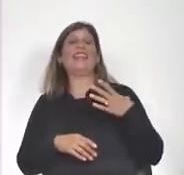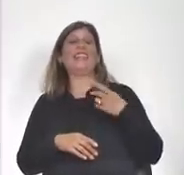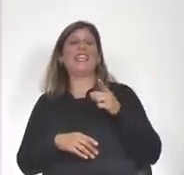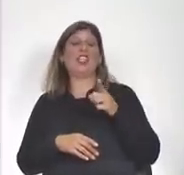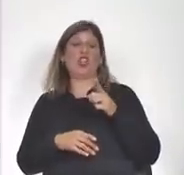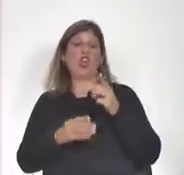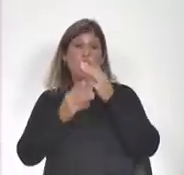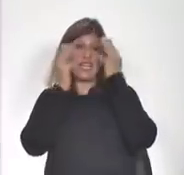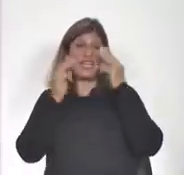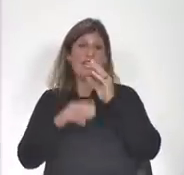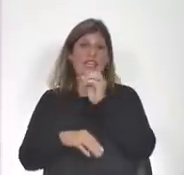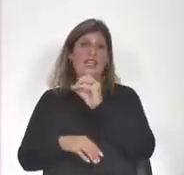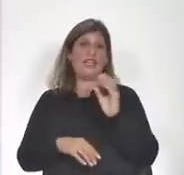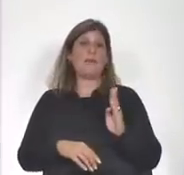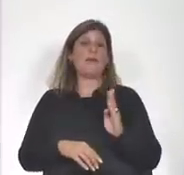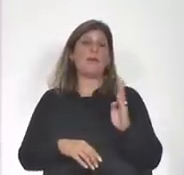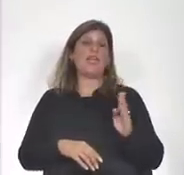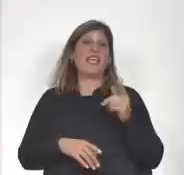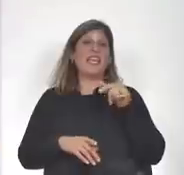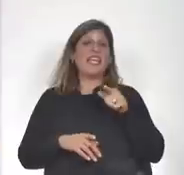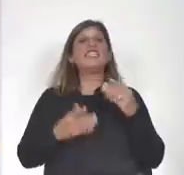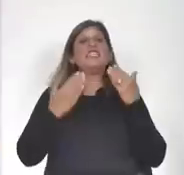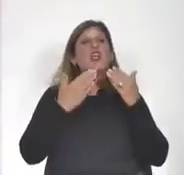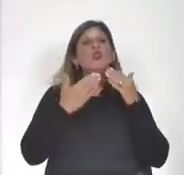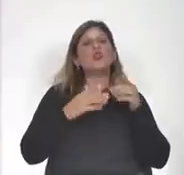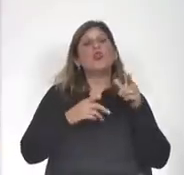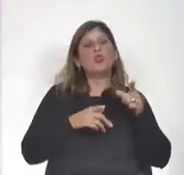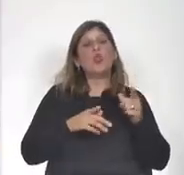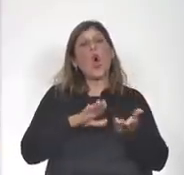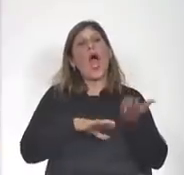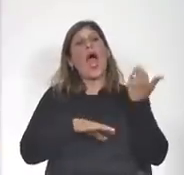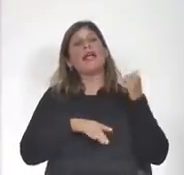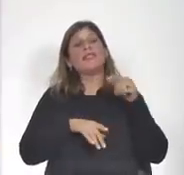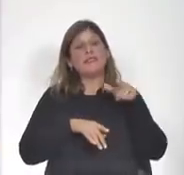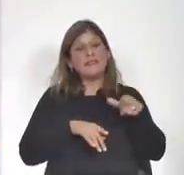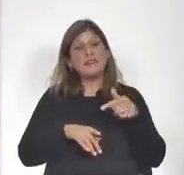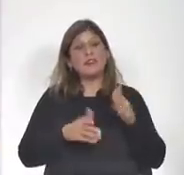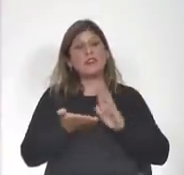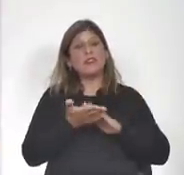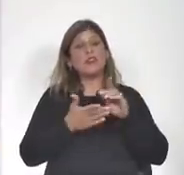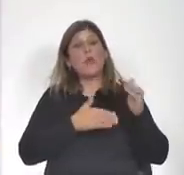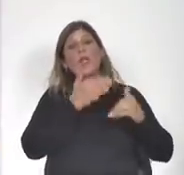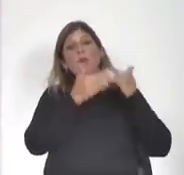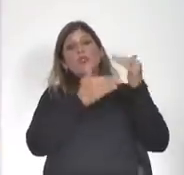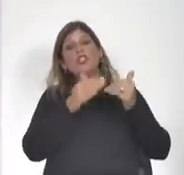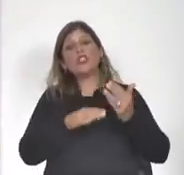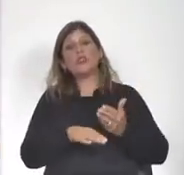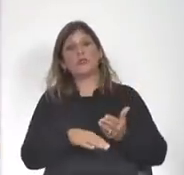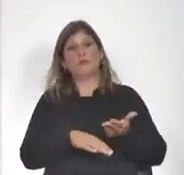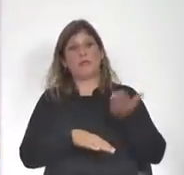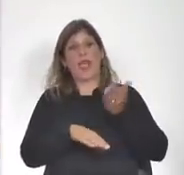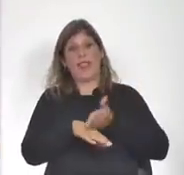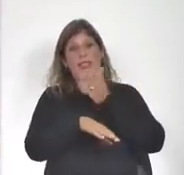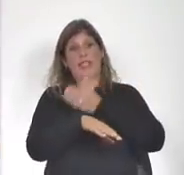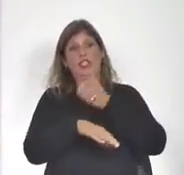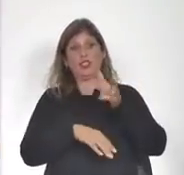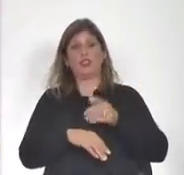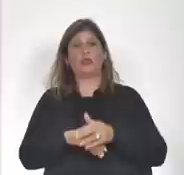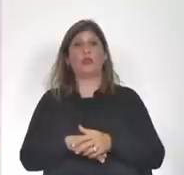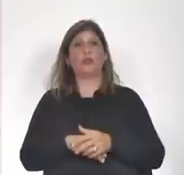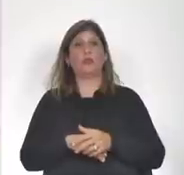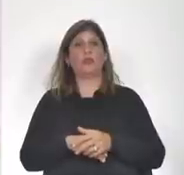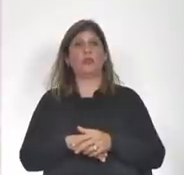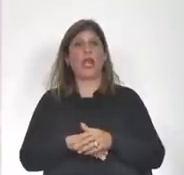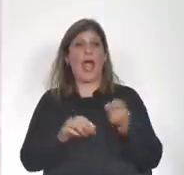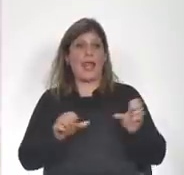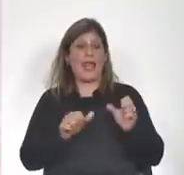y si consultó sobre las actuaciones antecedentes del acto administrativo es decir sobre el proceso previo que se